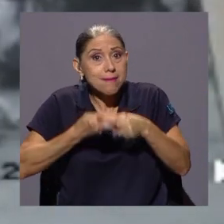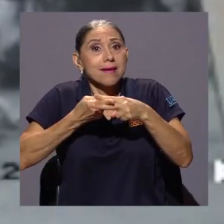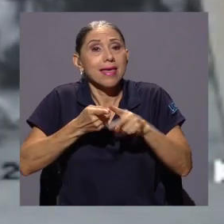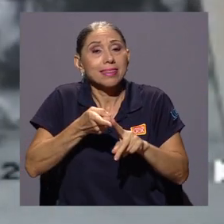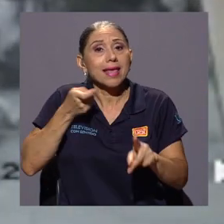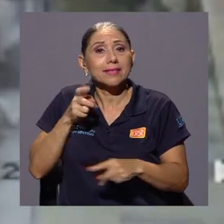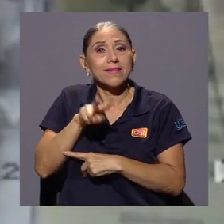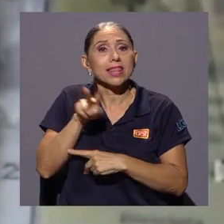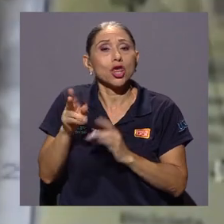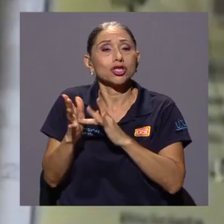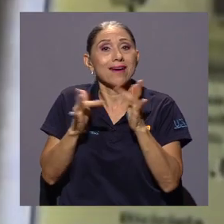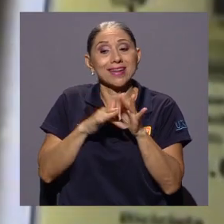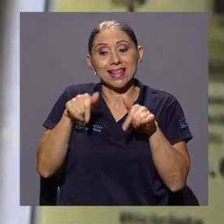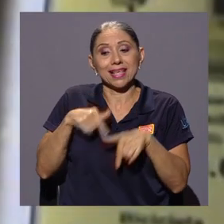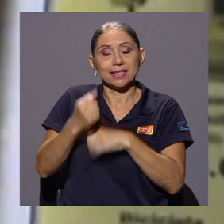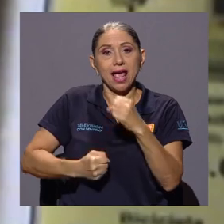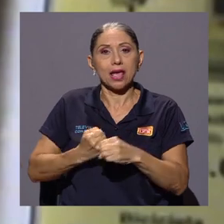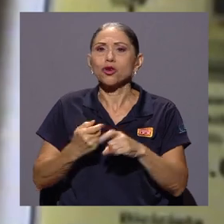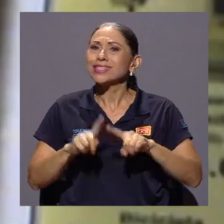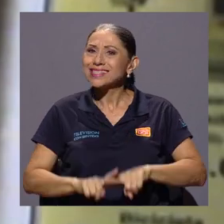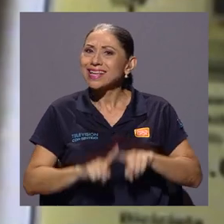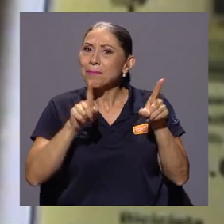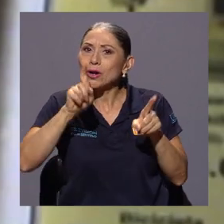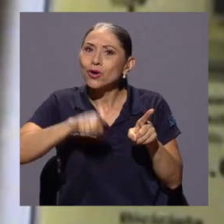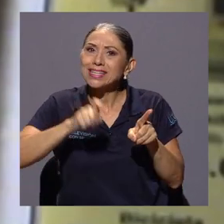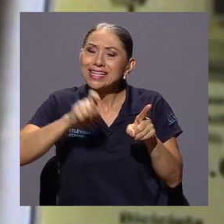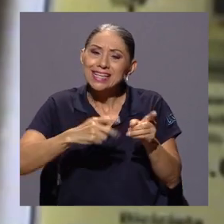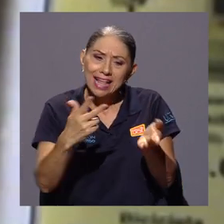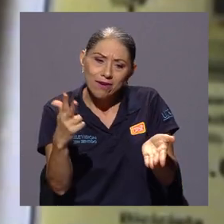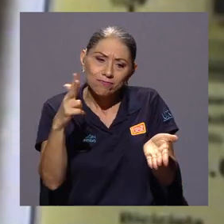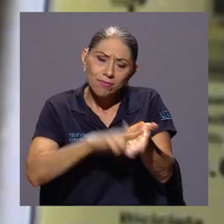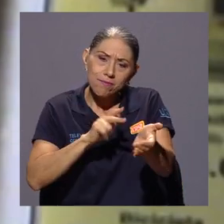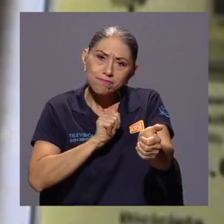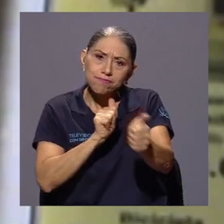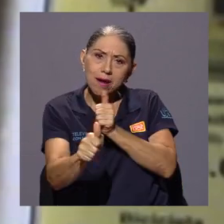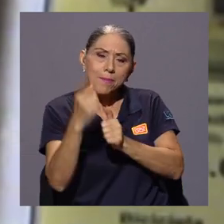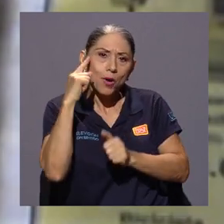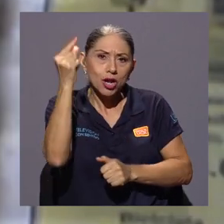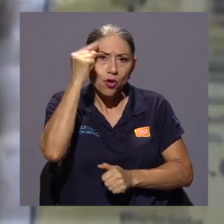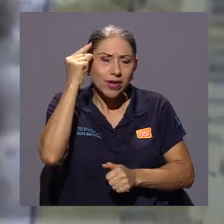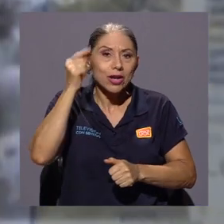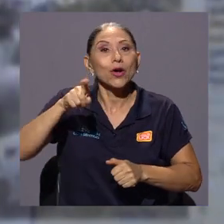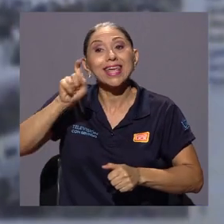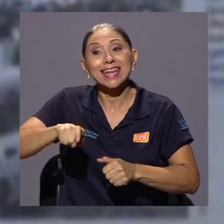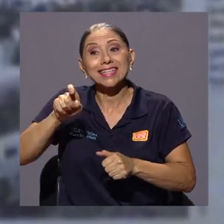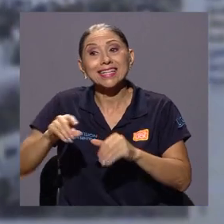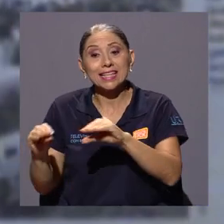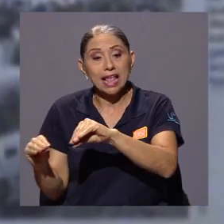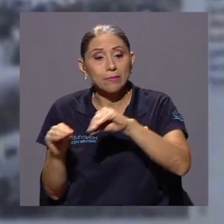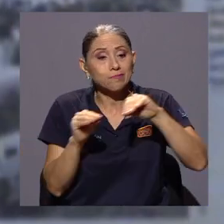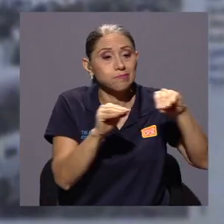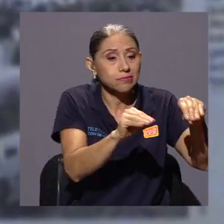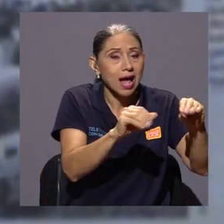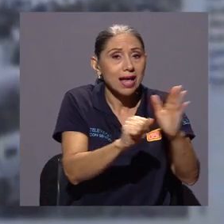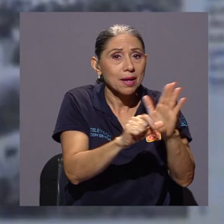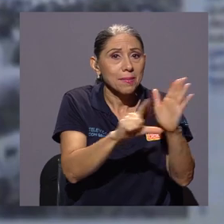regir desde el 22 de abril del presente año, sin embargo, necesita ser ratificado por el gobierno y discutido en la Asamblea para que quede en